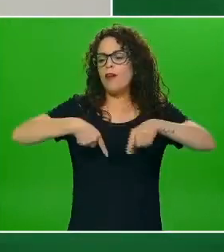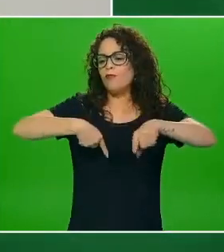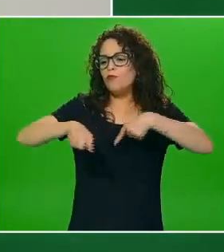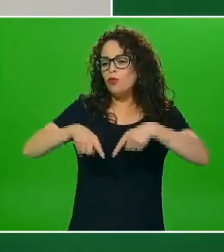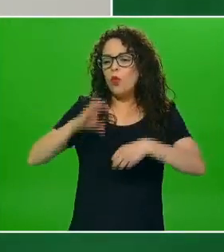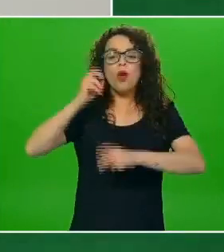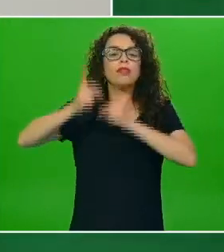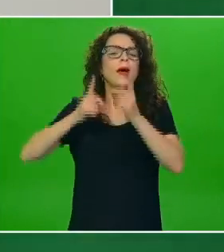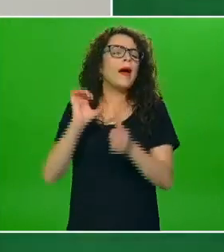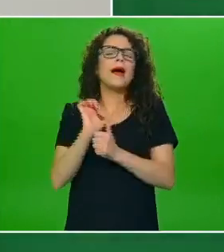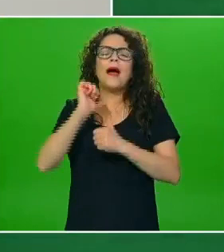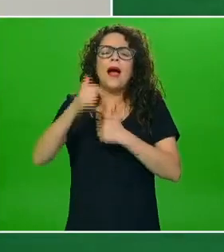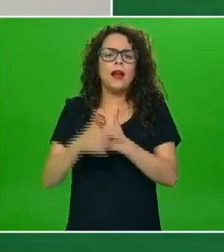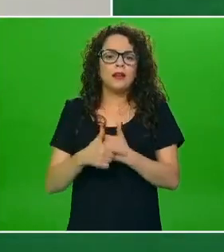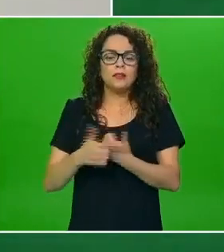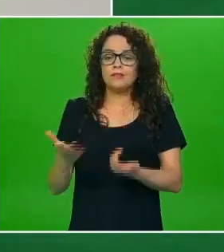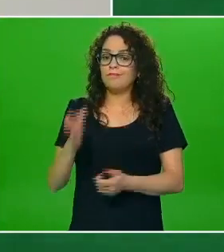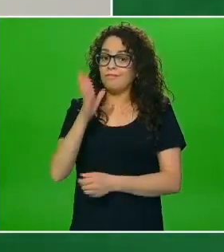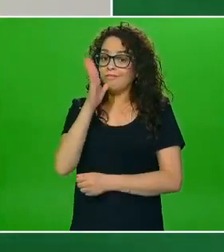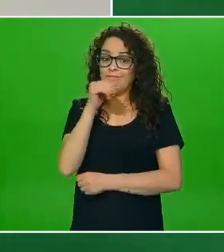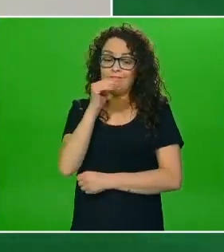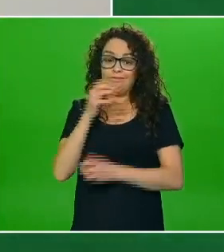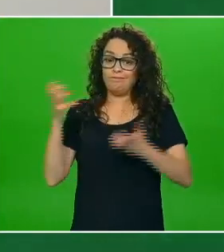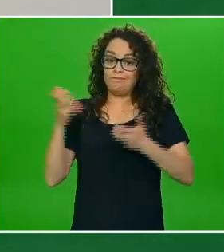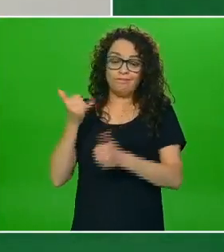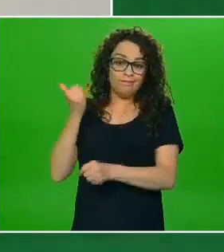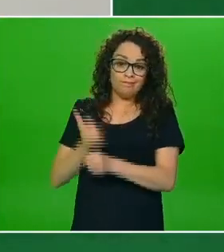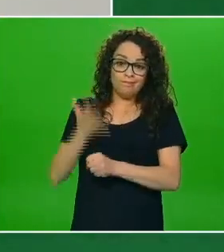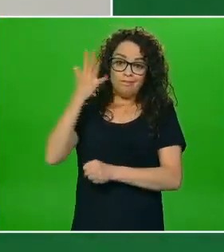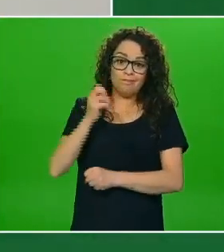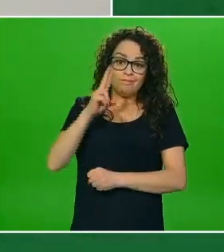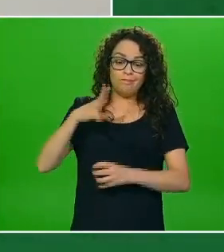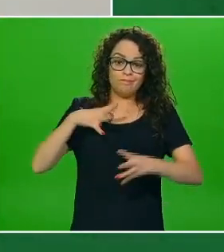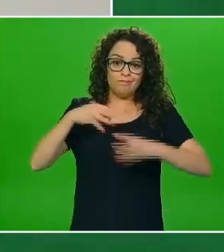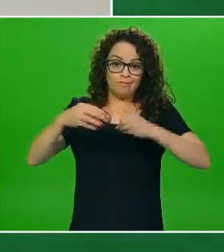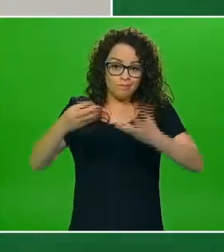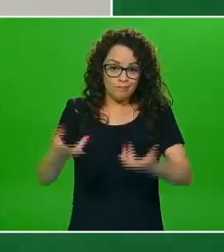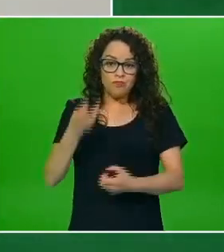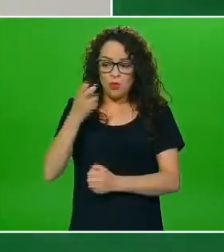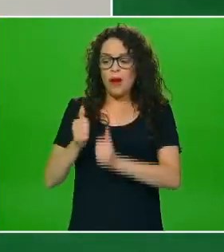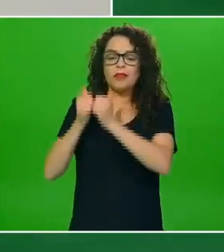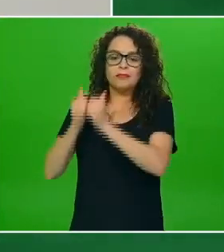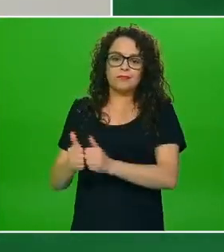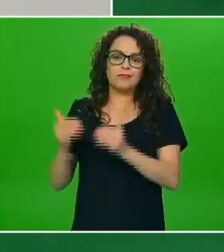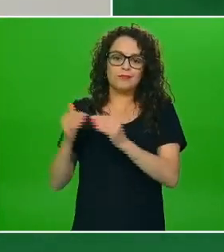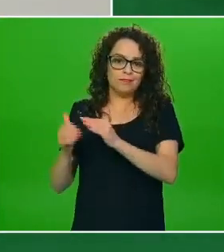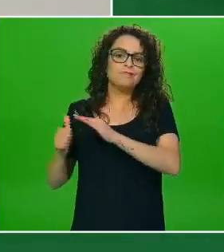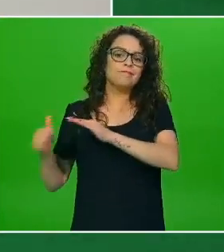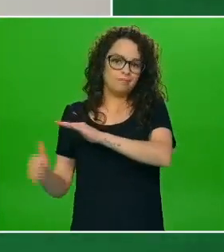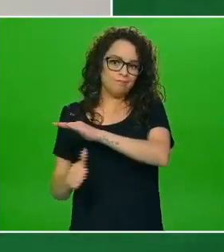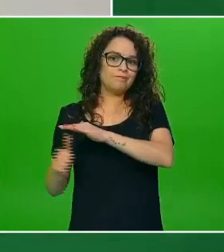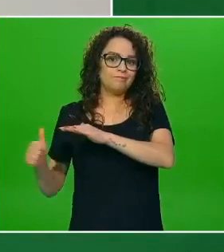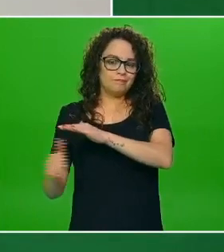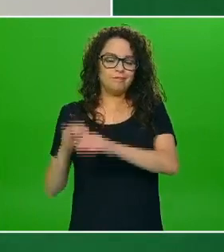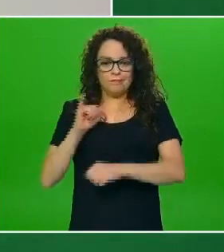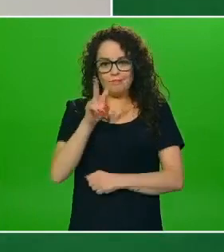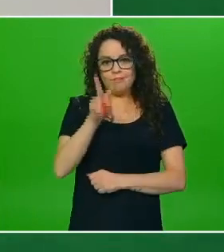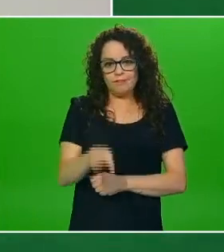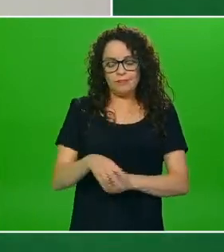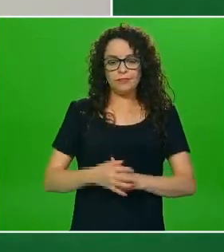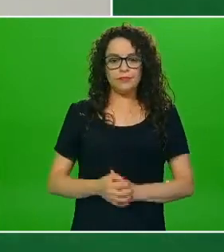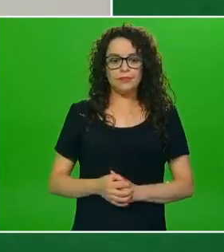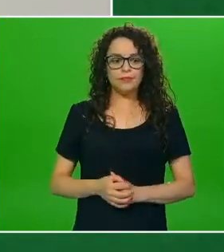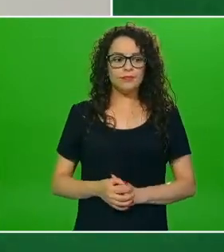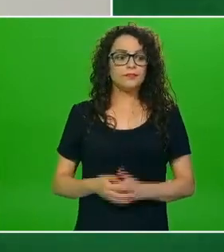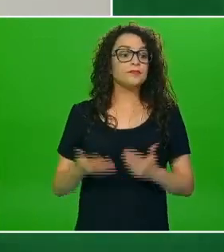pues no lo han podido realizar han estado digamos que un poco más en este ambiente sedentario y pues si bien es cierto el componente de activación